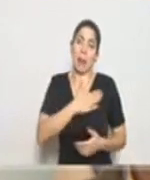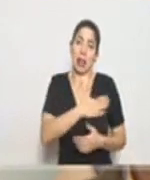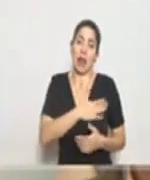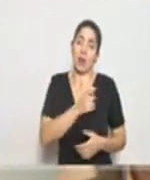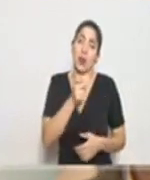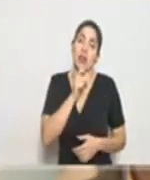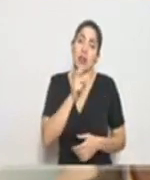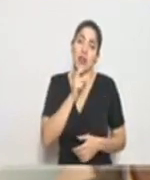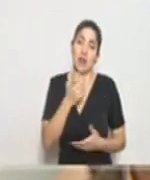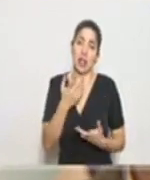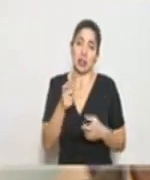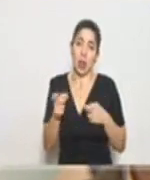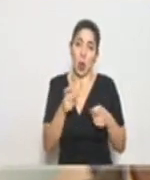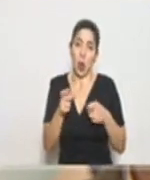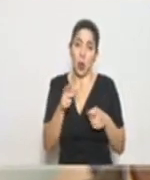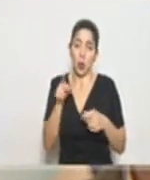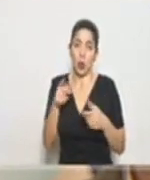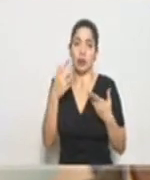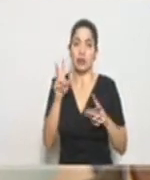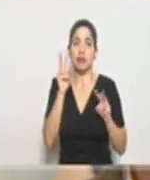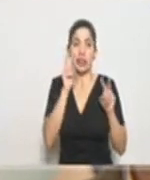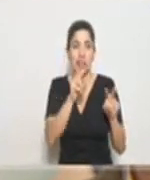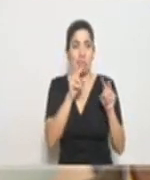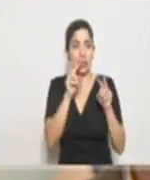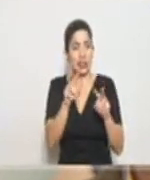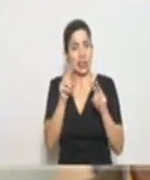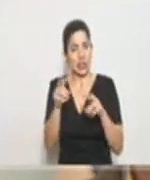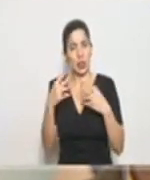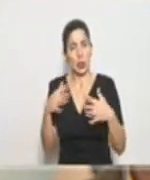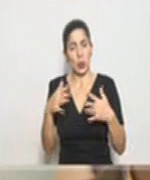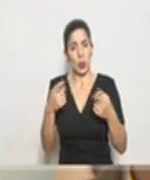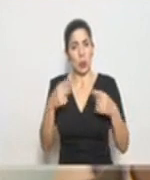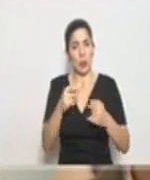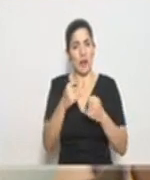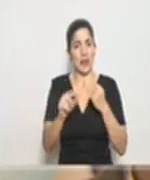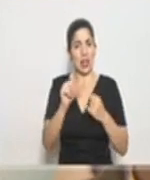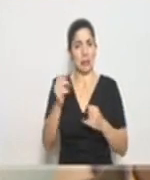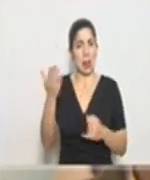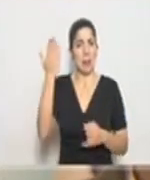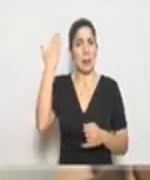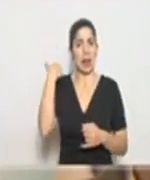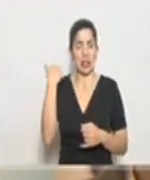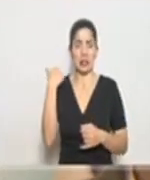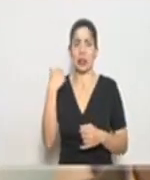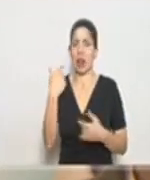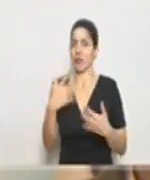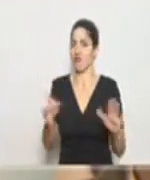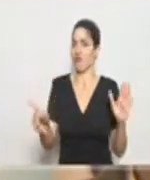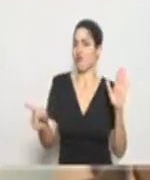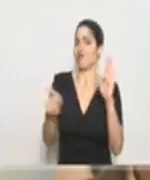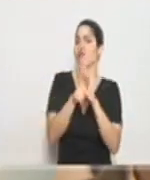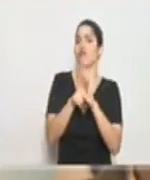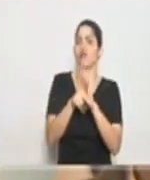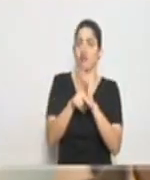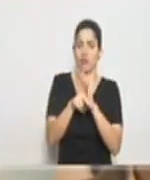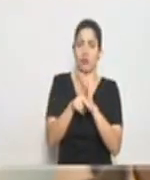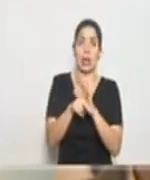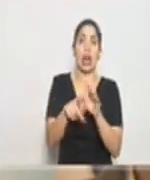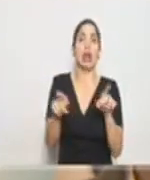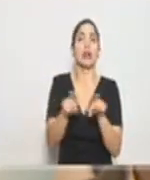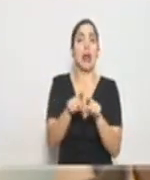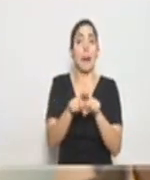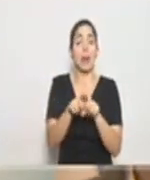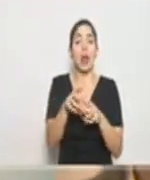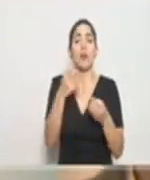es muy difícil hacer ese control y hemos visto justamente con lo que pasó el fin de semana pasado, ahí sí hemos prohibido la actividad. Igual también ha habido